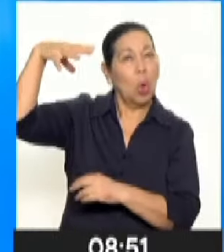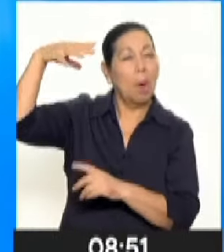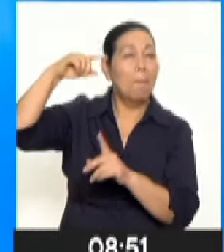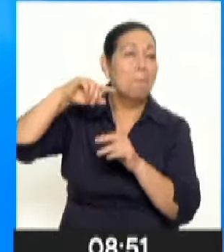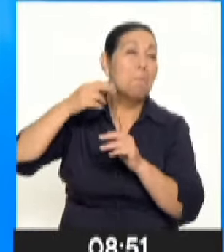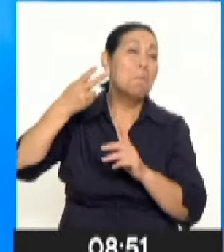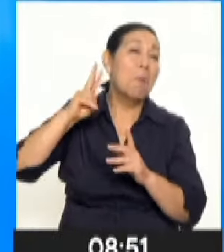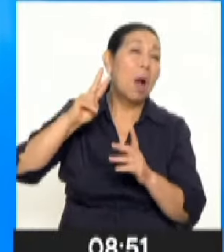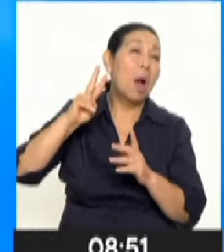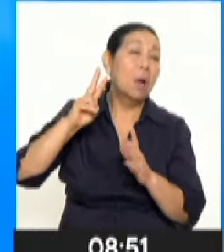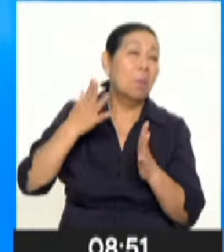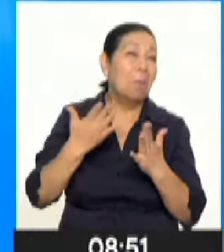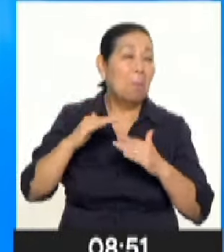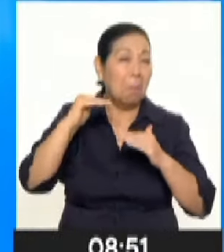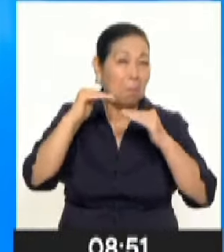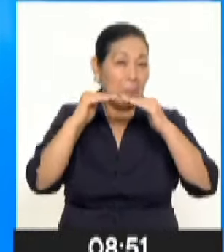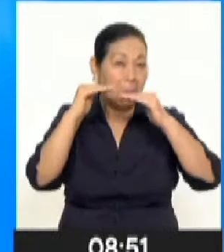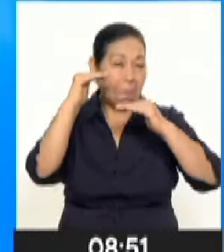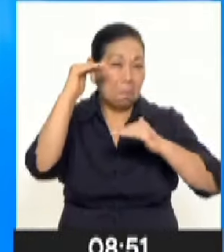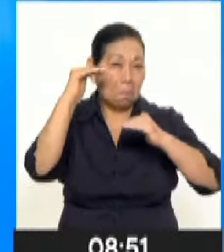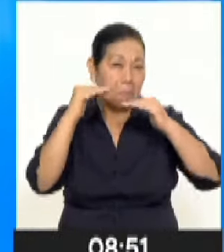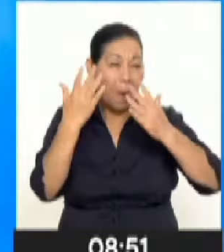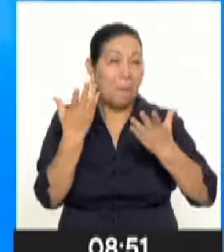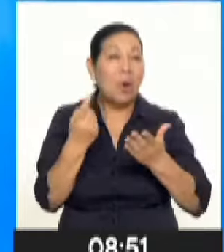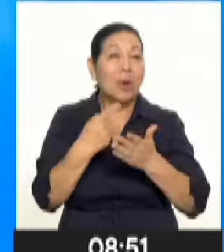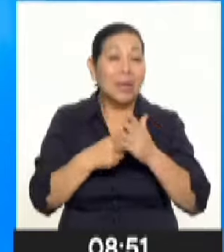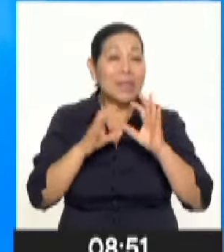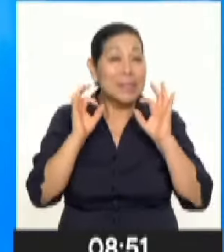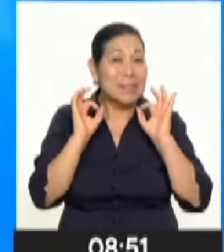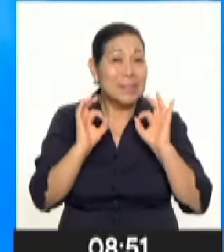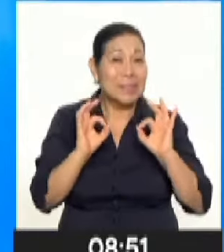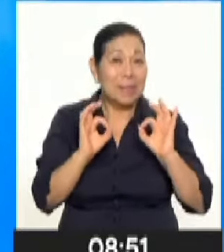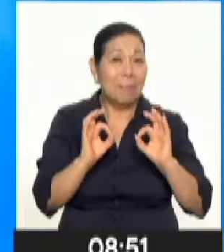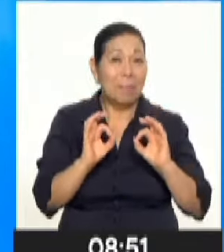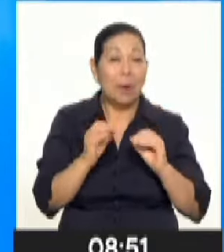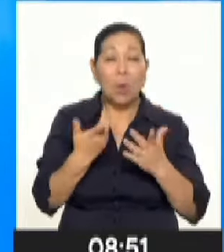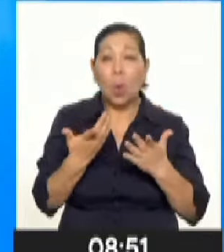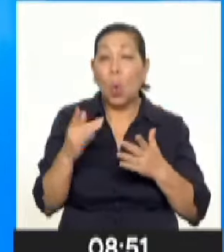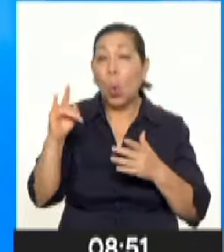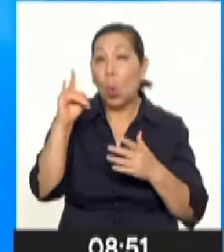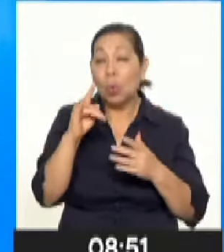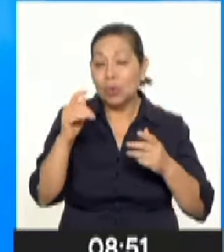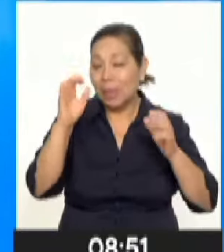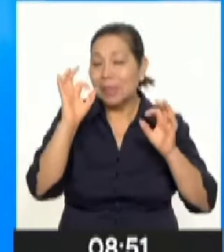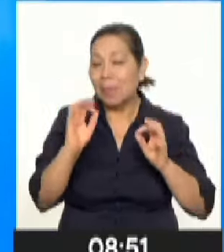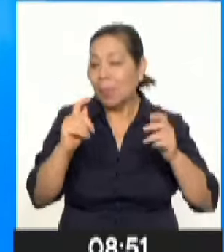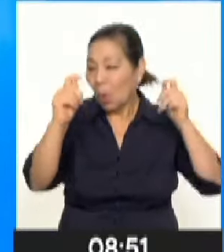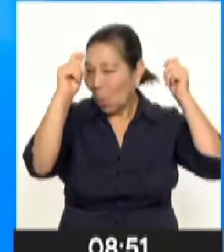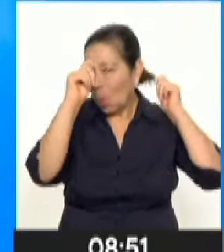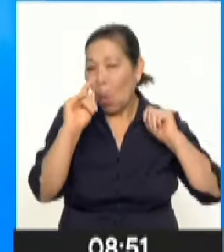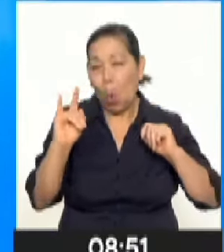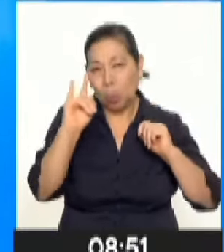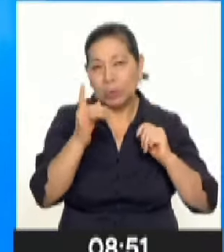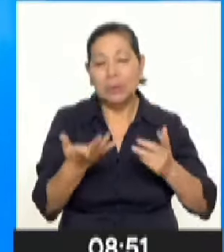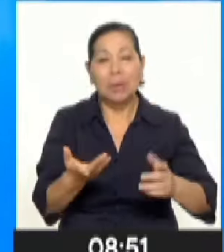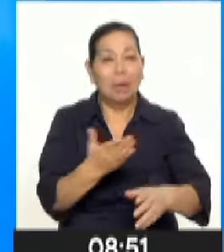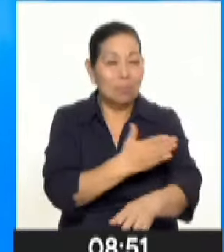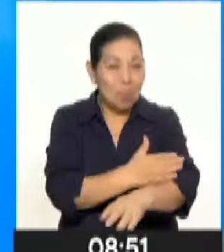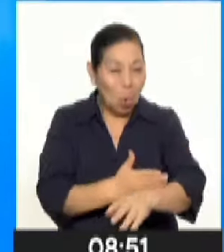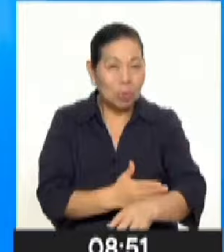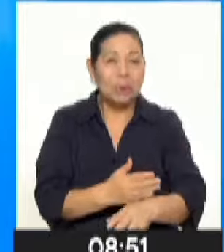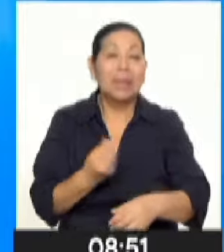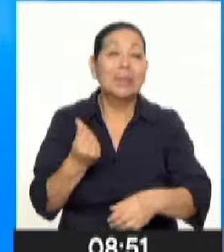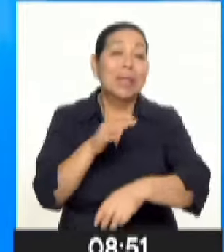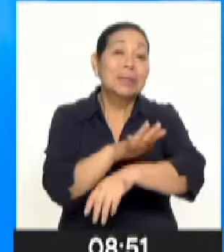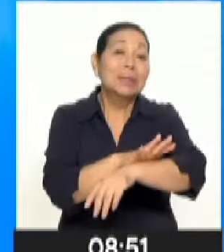que se incrementen los valores del índice de radiación ultravioleta, por lo que siempre se recomienda a la población el uso de sombrero de ala ancha, ropa manga larga, bloqueador